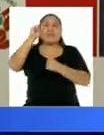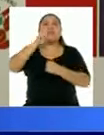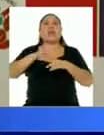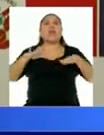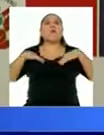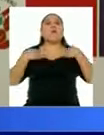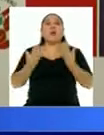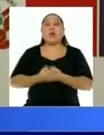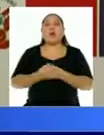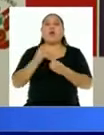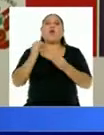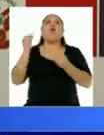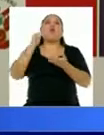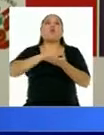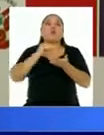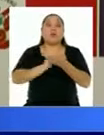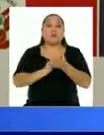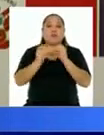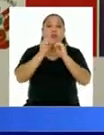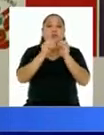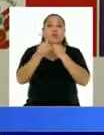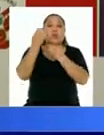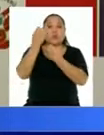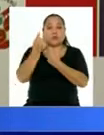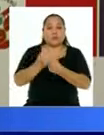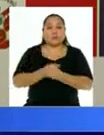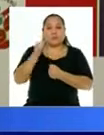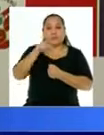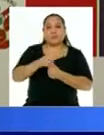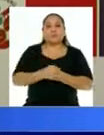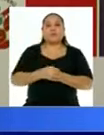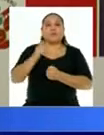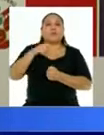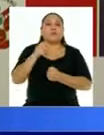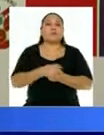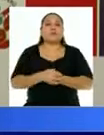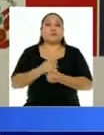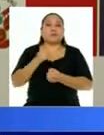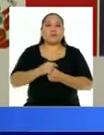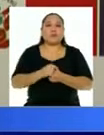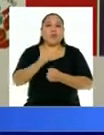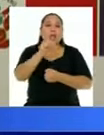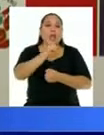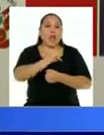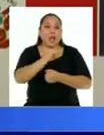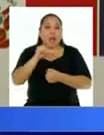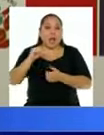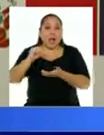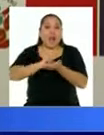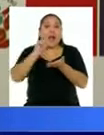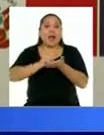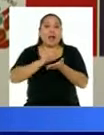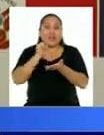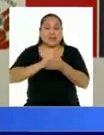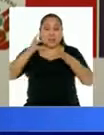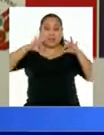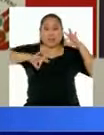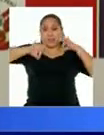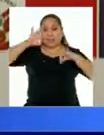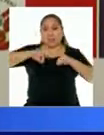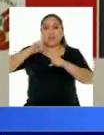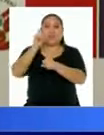reactivar la economía. Para esto tenemos que artes escénicas, enseñanza cultural,